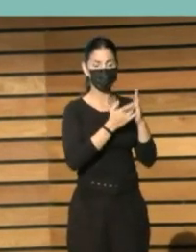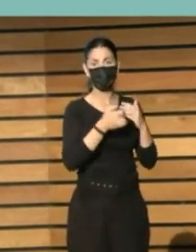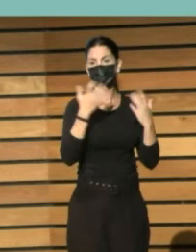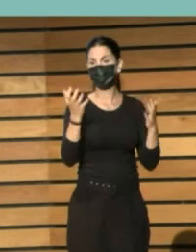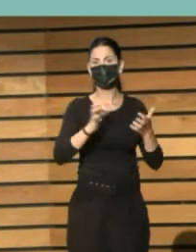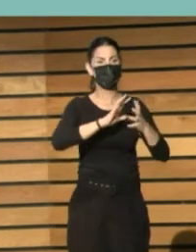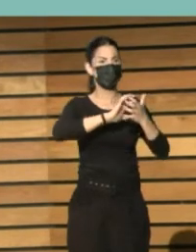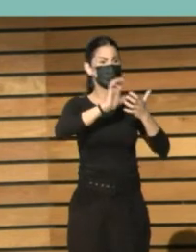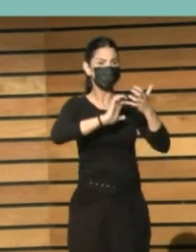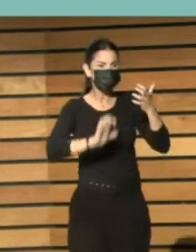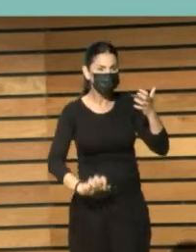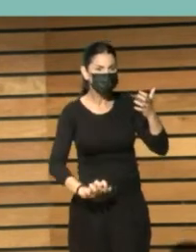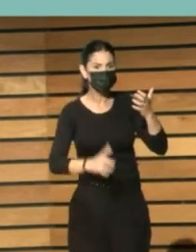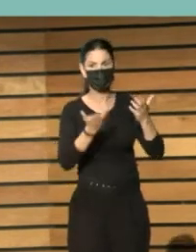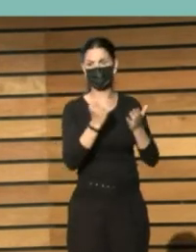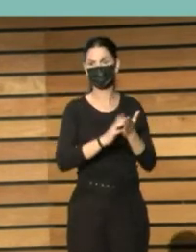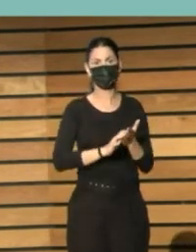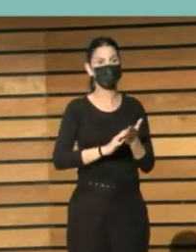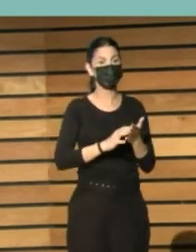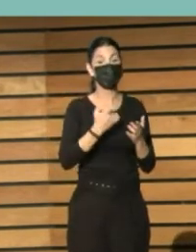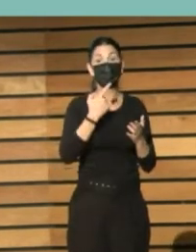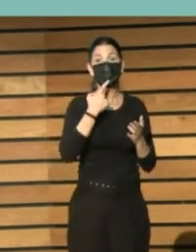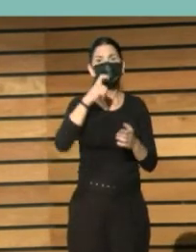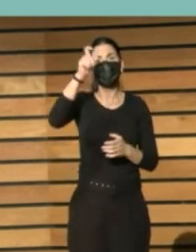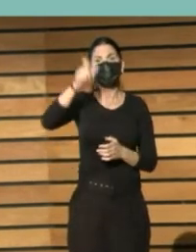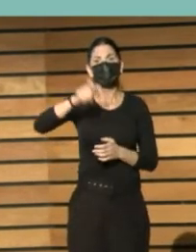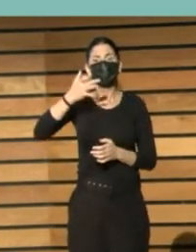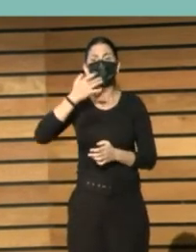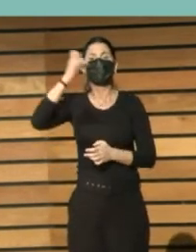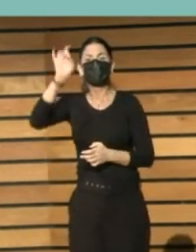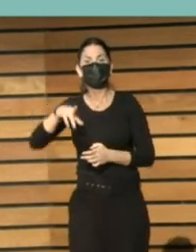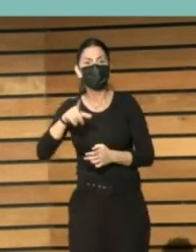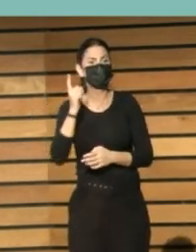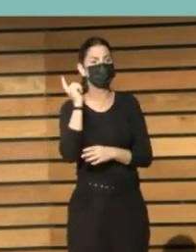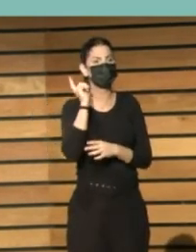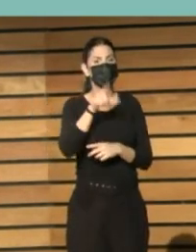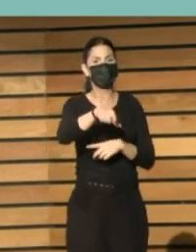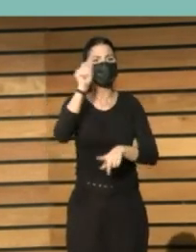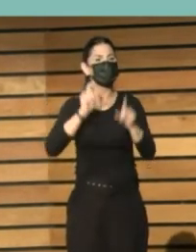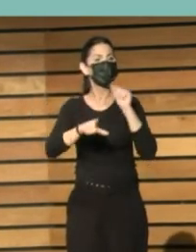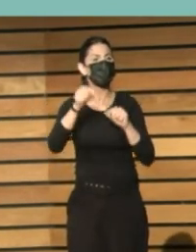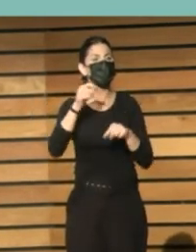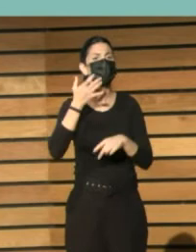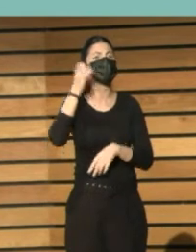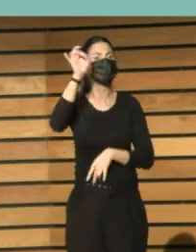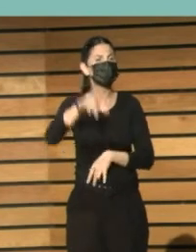encomiendas que tienen quienes toman decisiones. Fijaos lo que ha de ser un cartel.